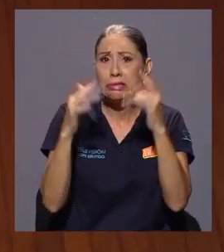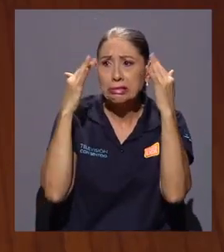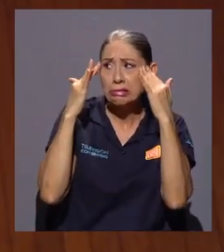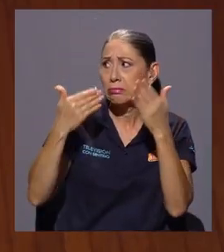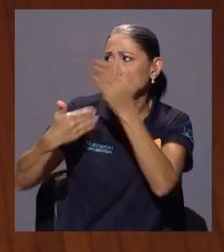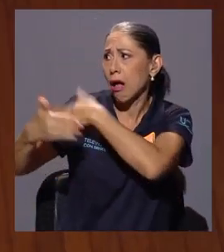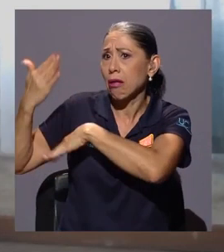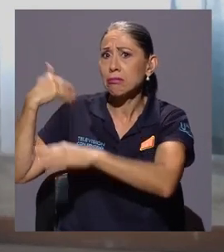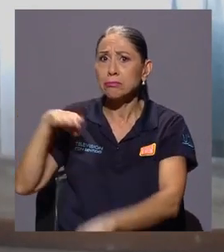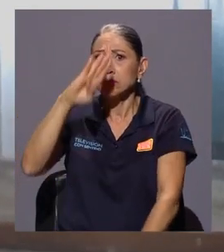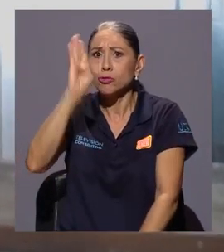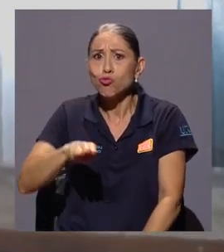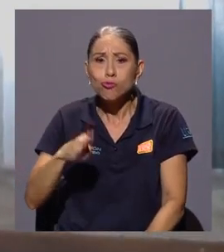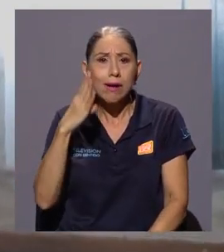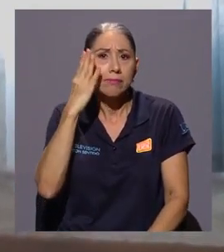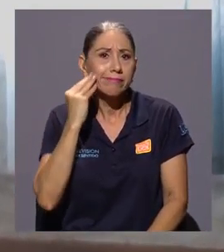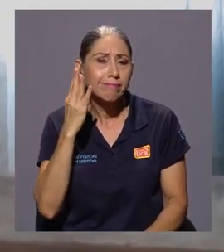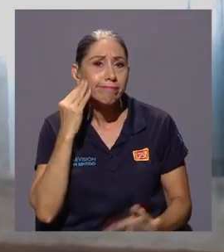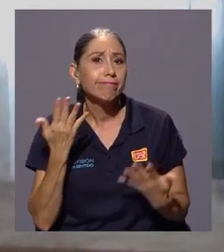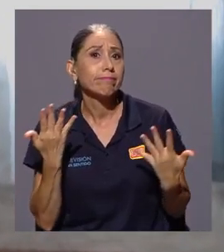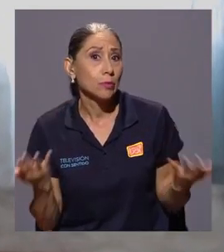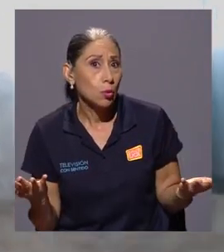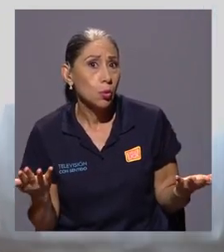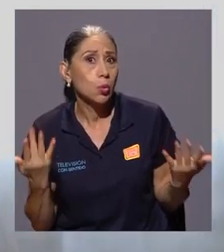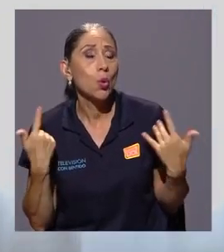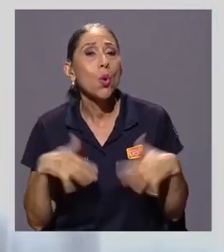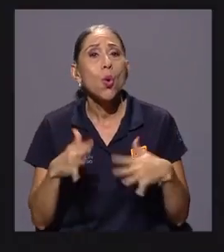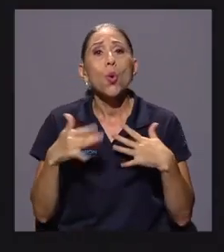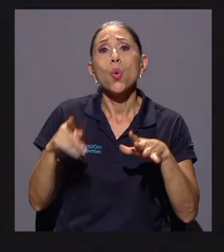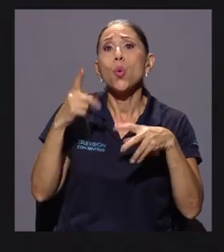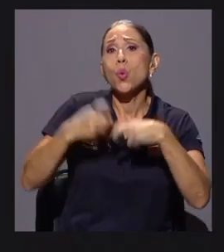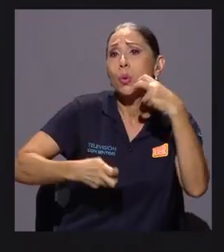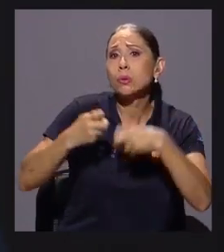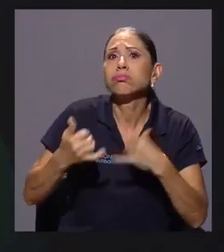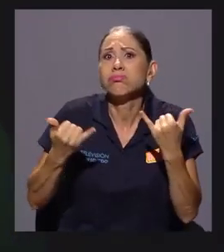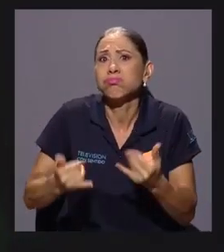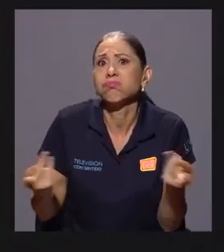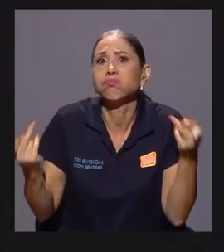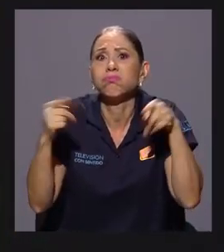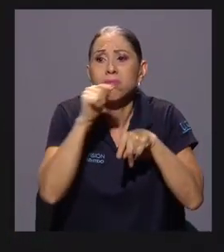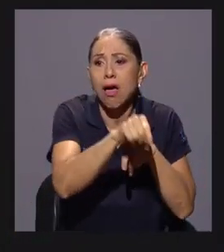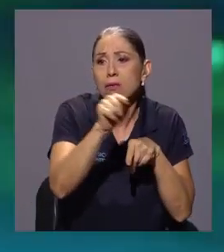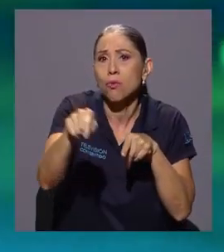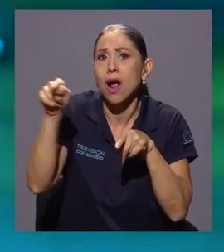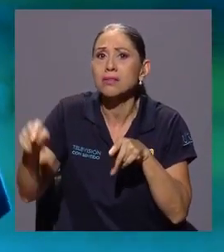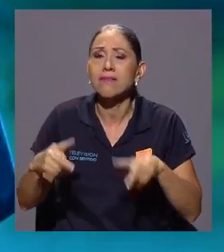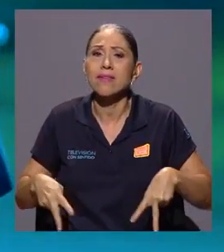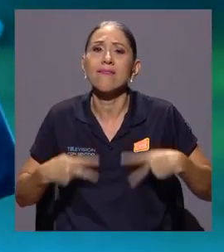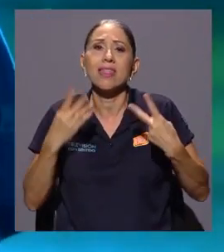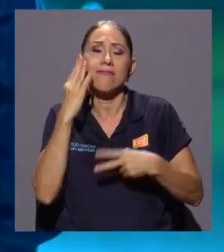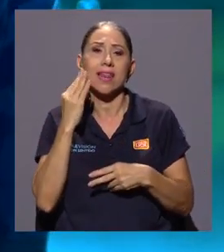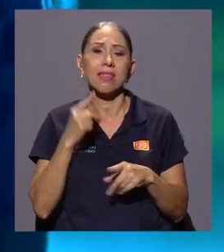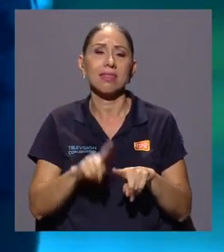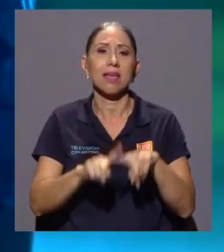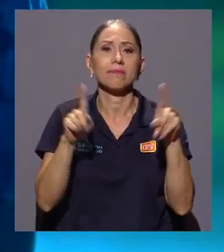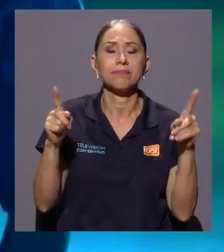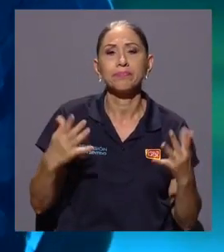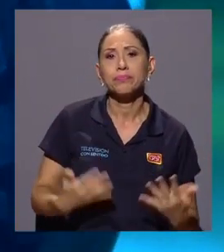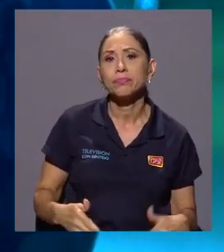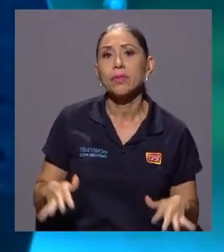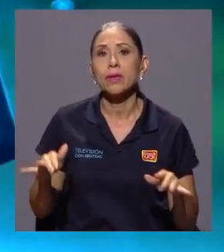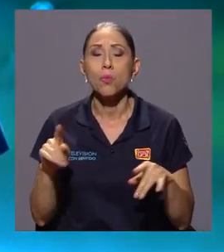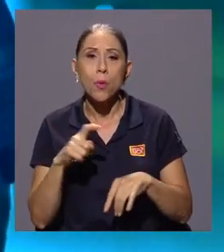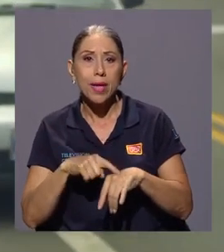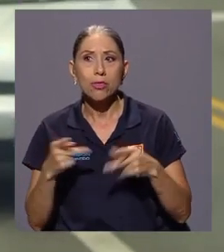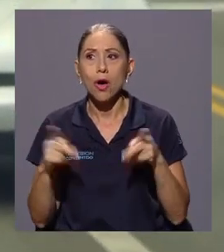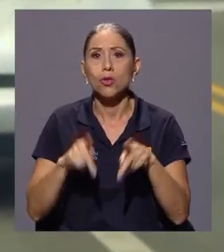desconcertante, algo que no habíamos vivido antes, una crisis que ya es inminente y desde cada lugar se vive